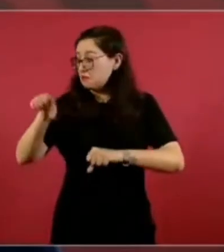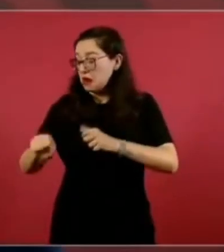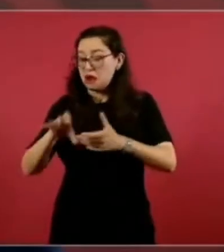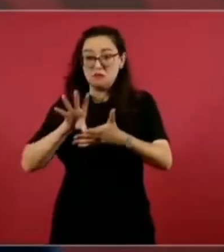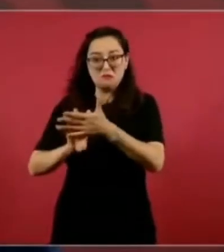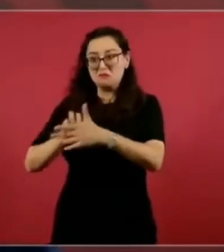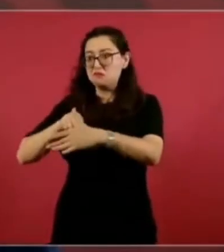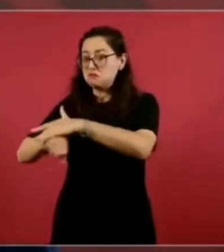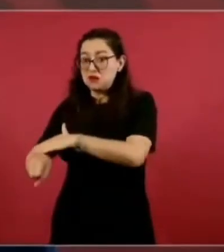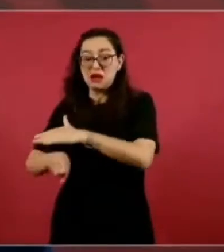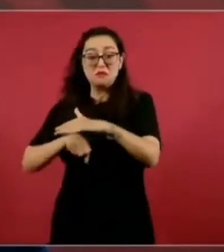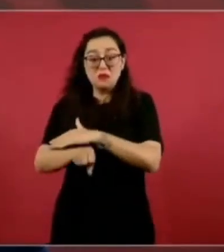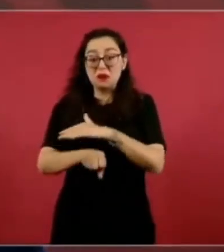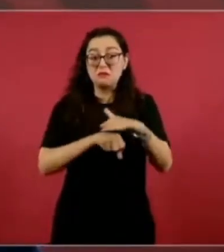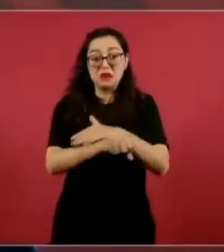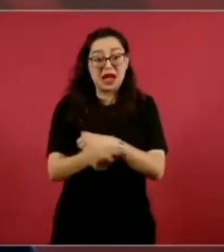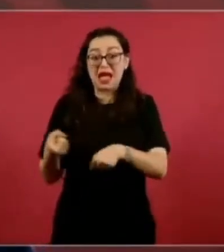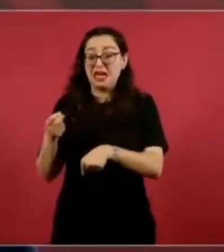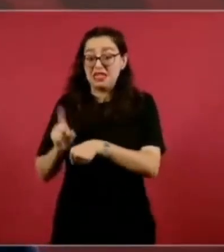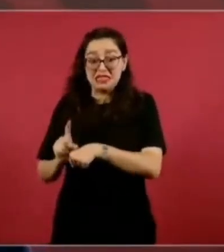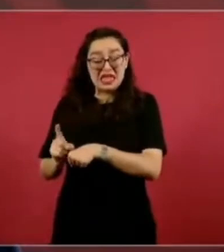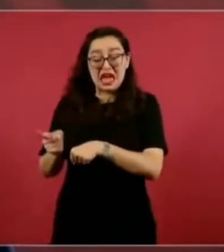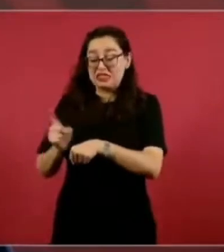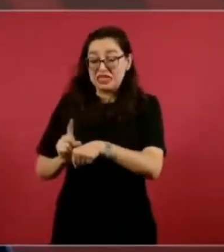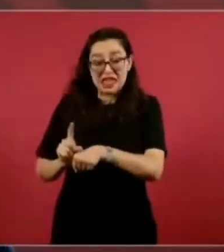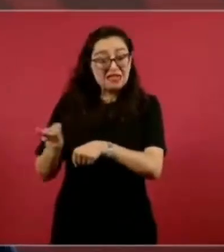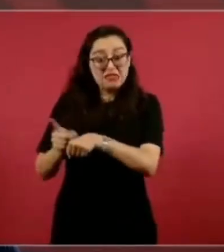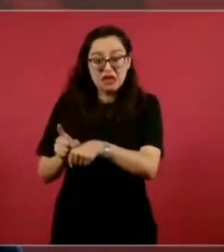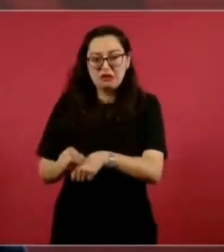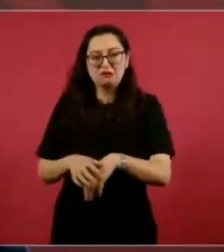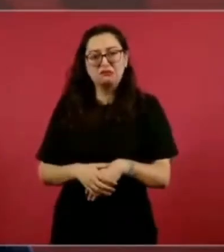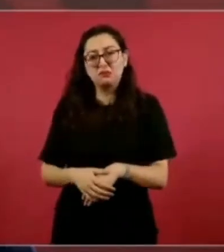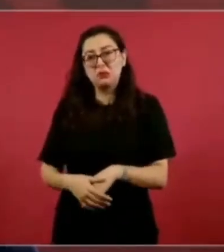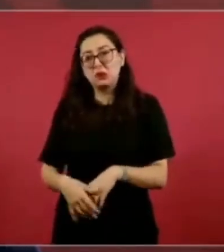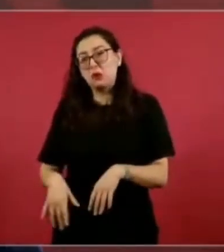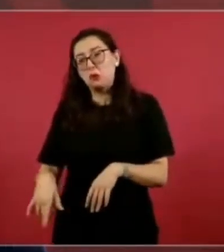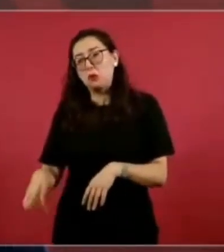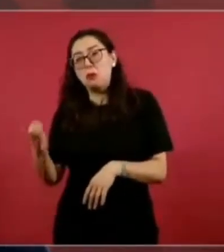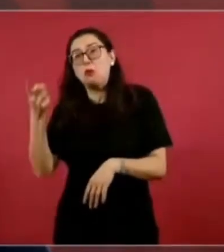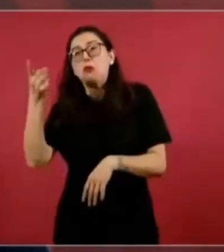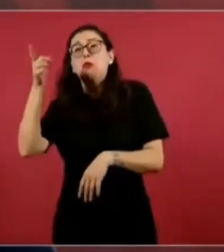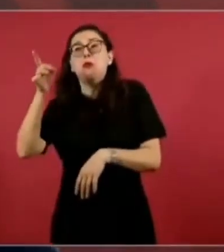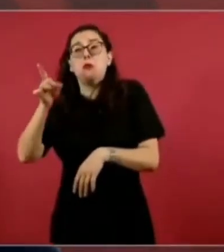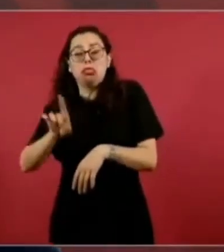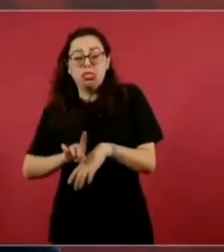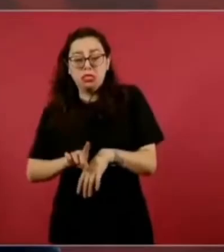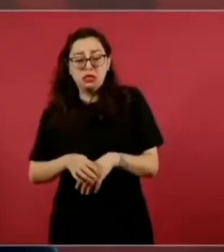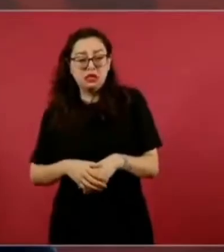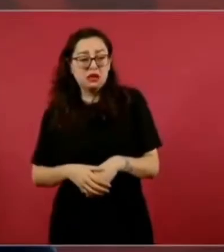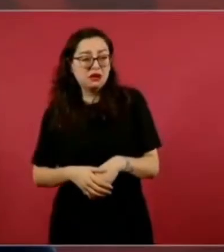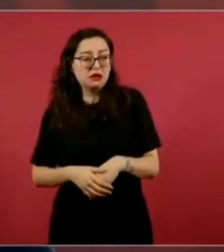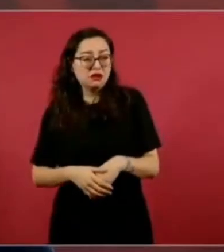un narco laboratorio o lugares en donde